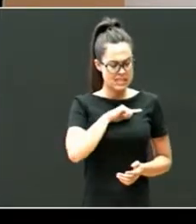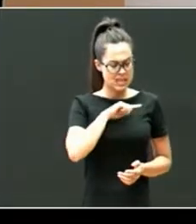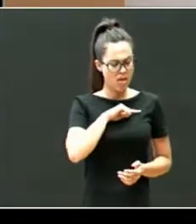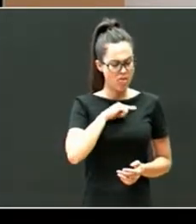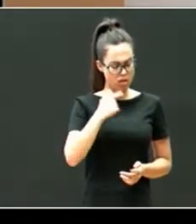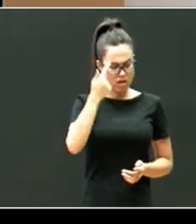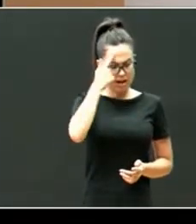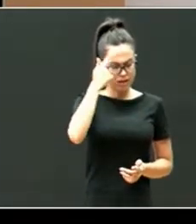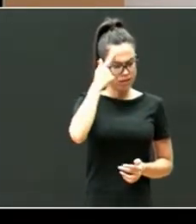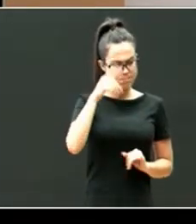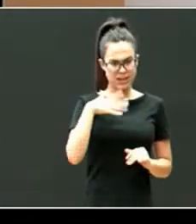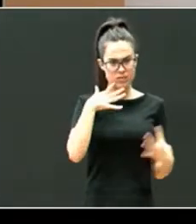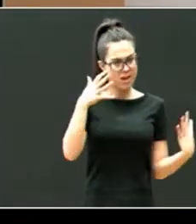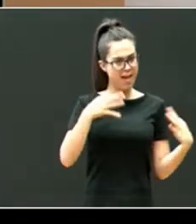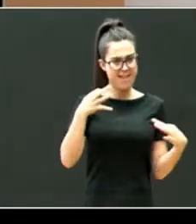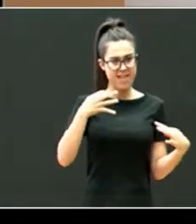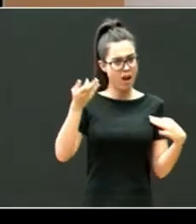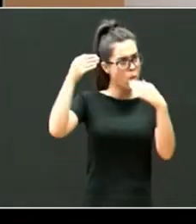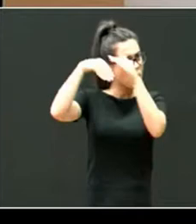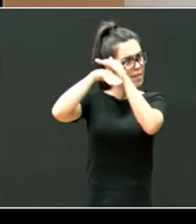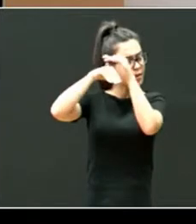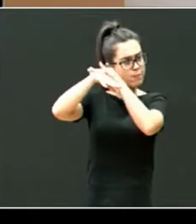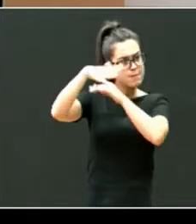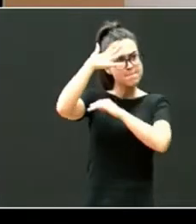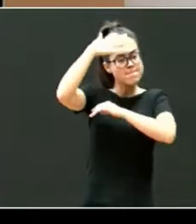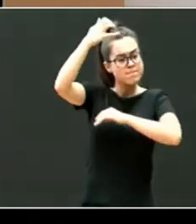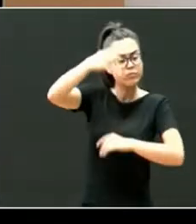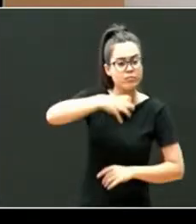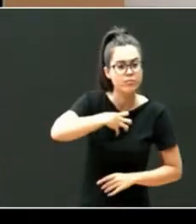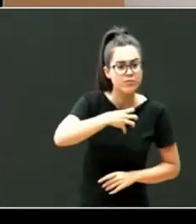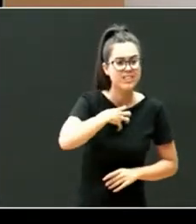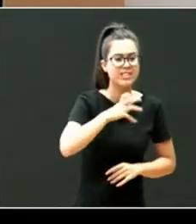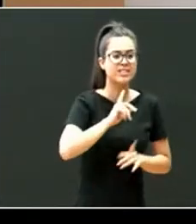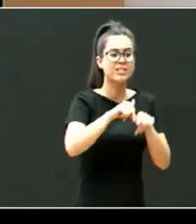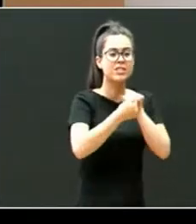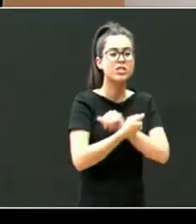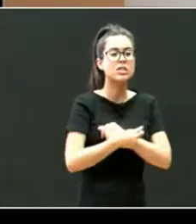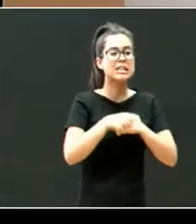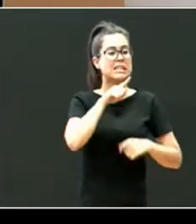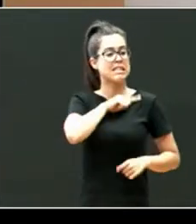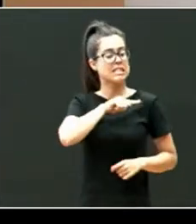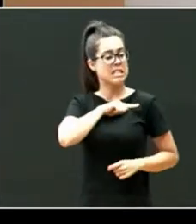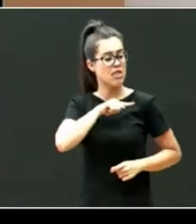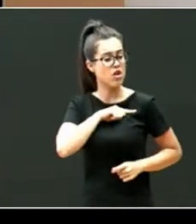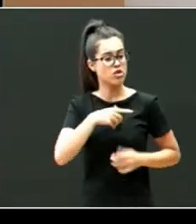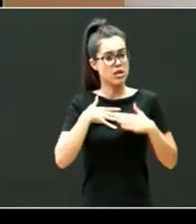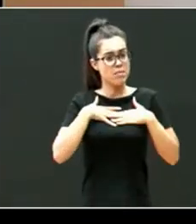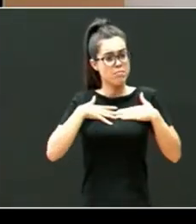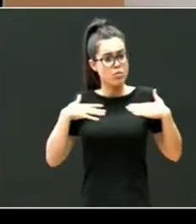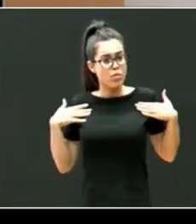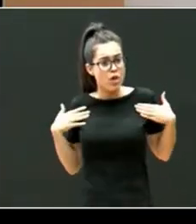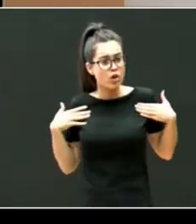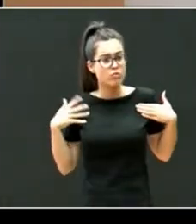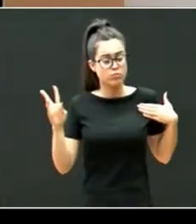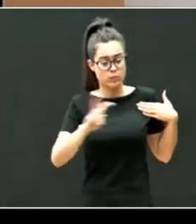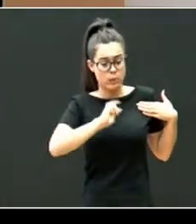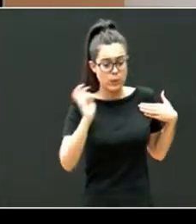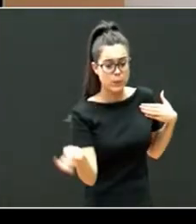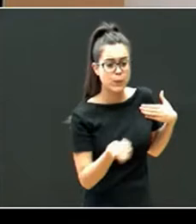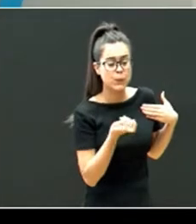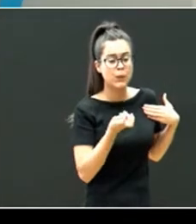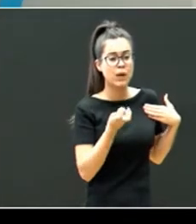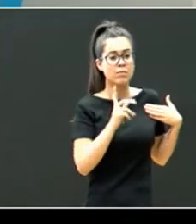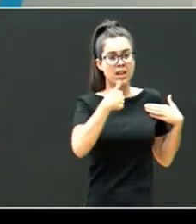estás recordando pero son todo ese conjunto de sensaciones y emociones que nos embargan cuando se activa un